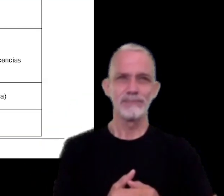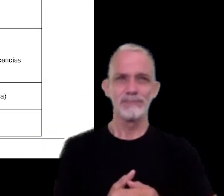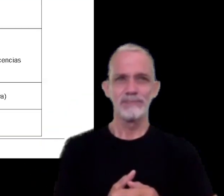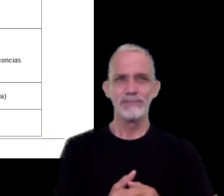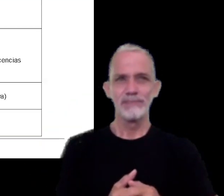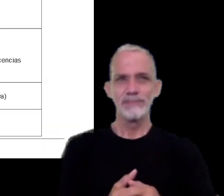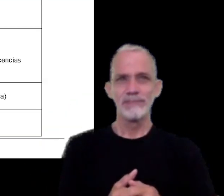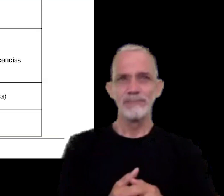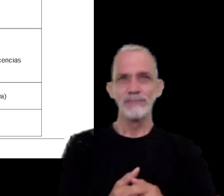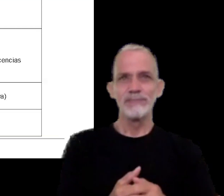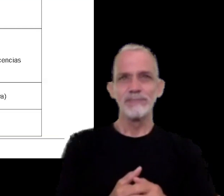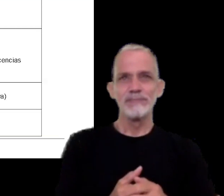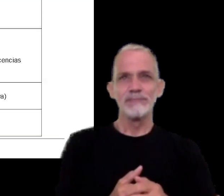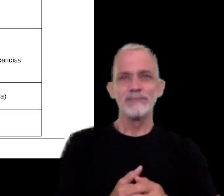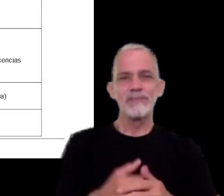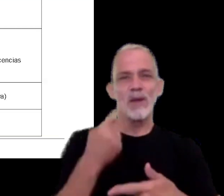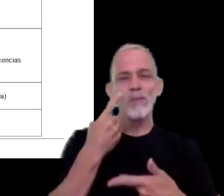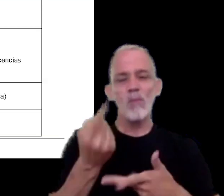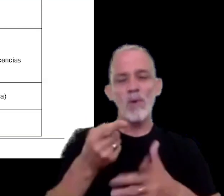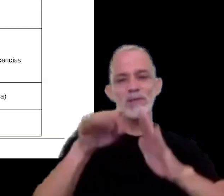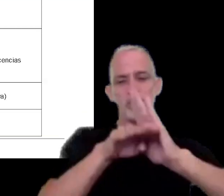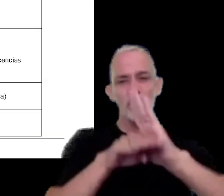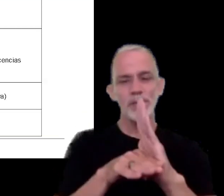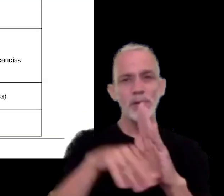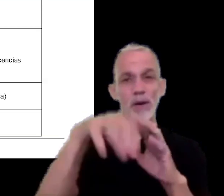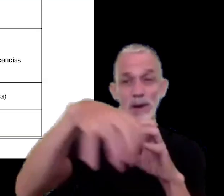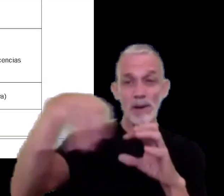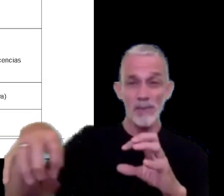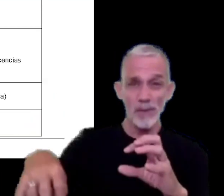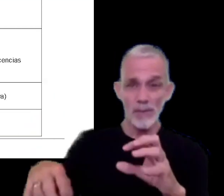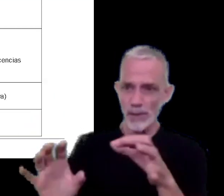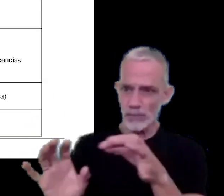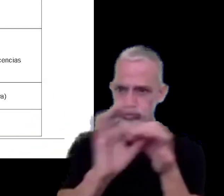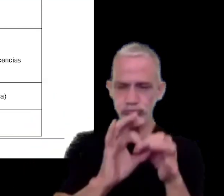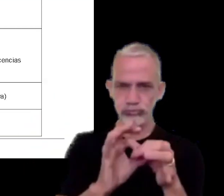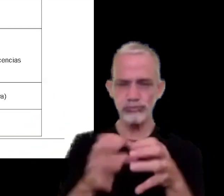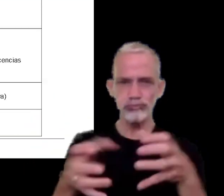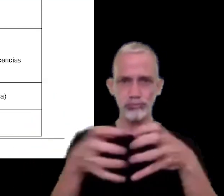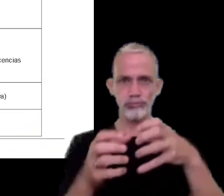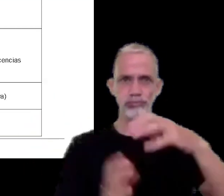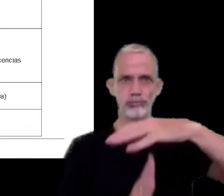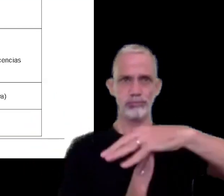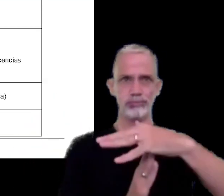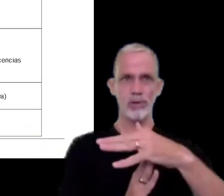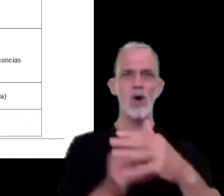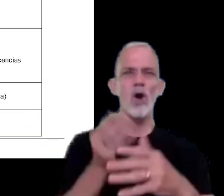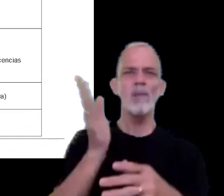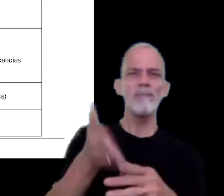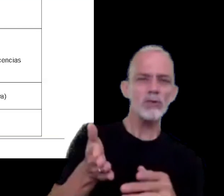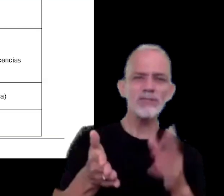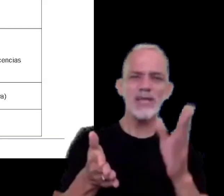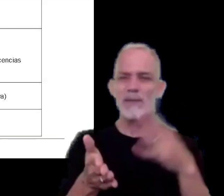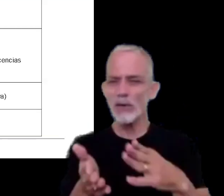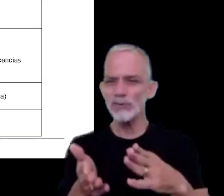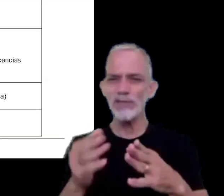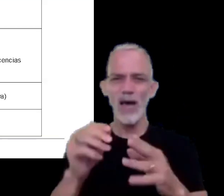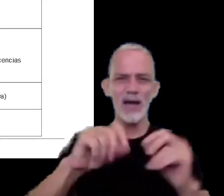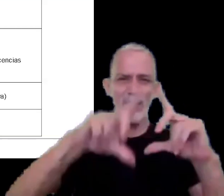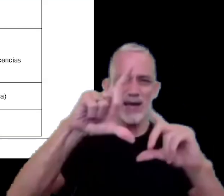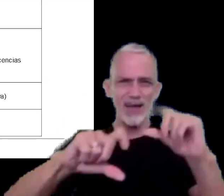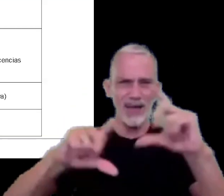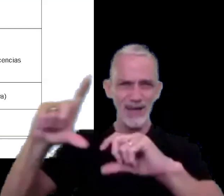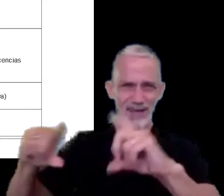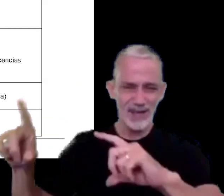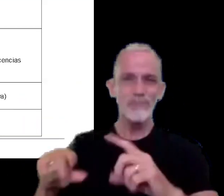que refleje todas las entidades que conforman el grupo con los porcentajes de participación